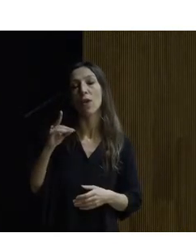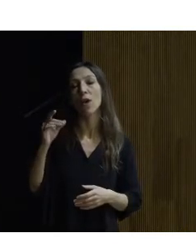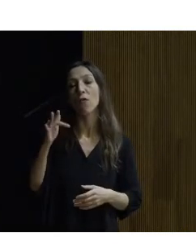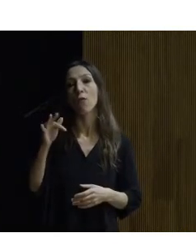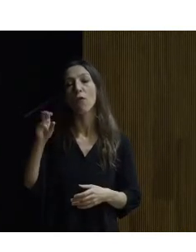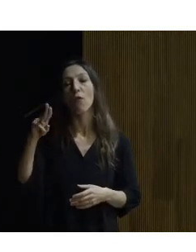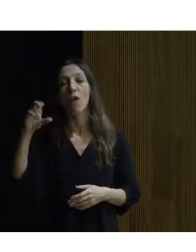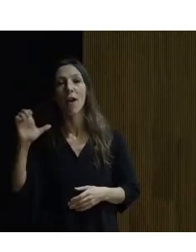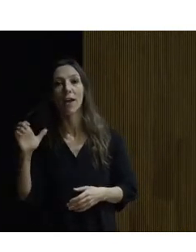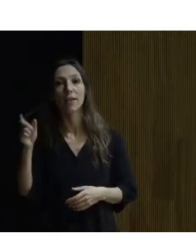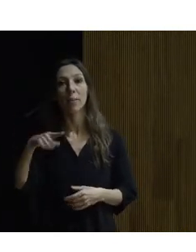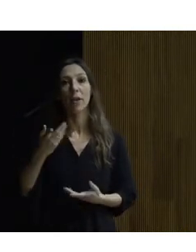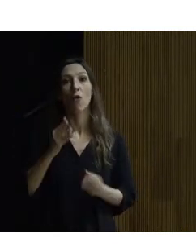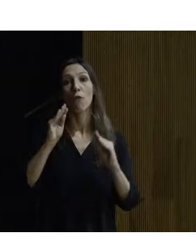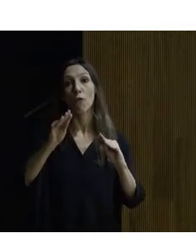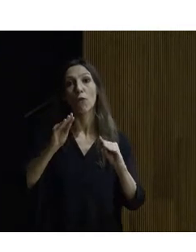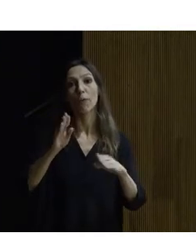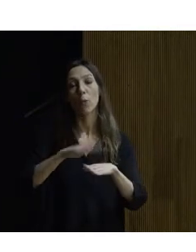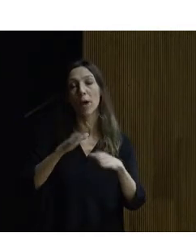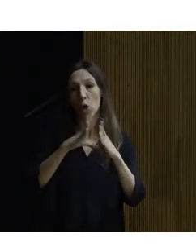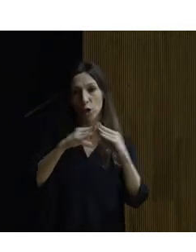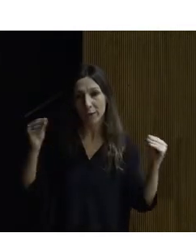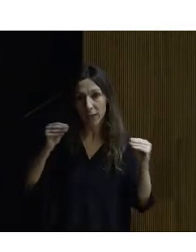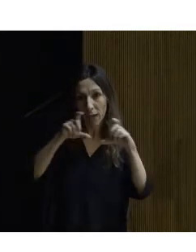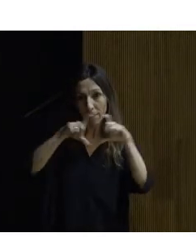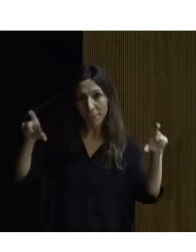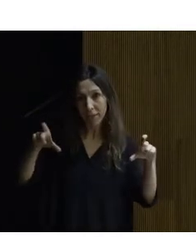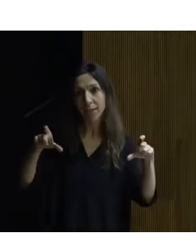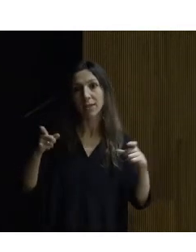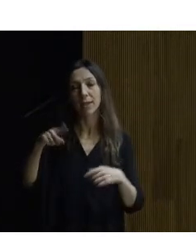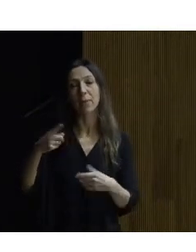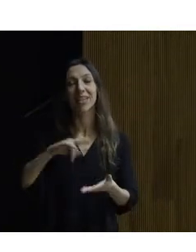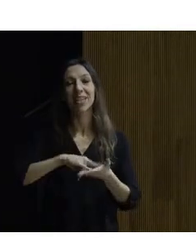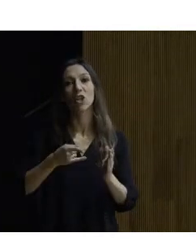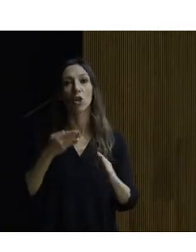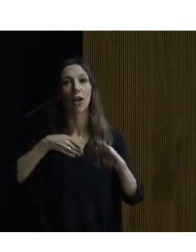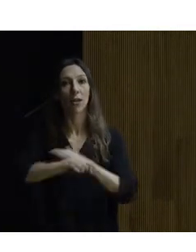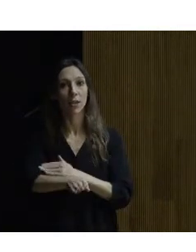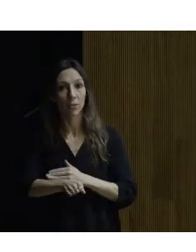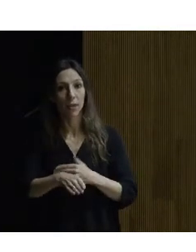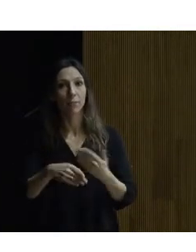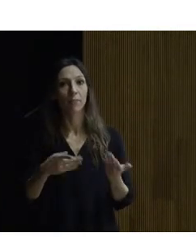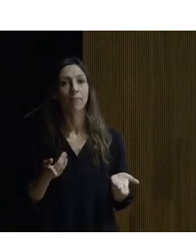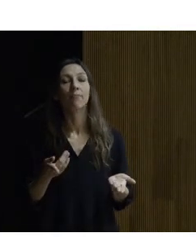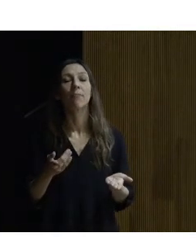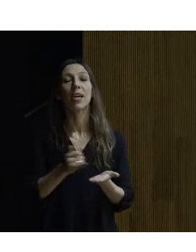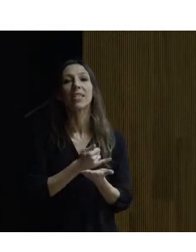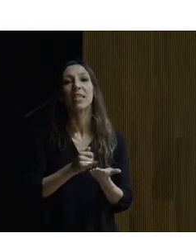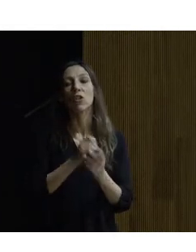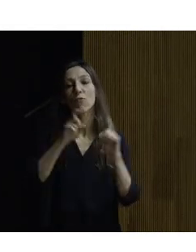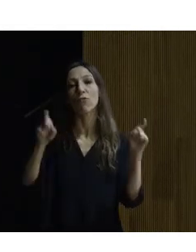formación perdón formación para la universidad y la empresa y FUE tecnología y accesibilidad es profesor de asignaturas de informática